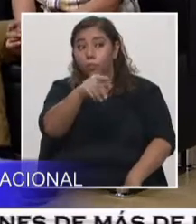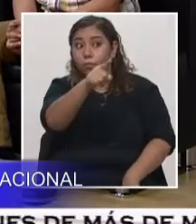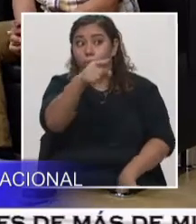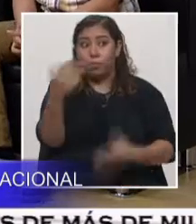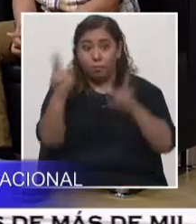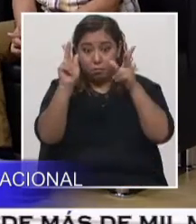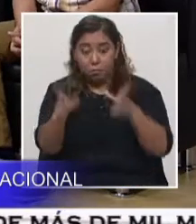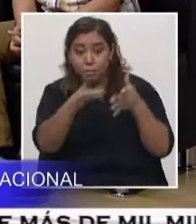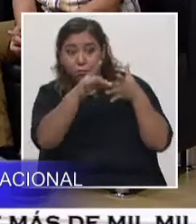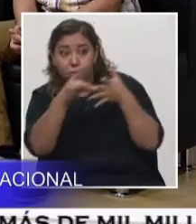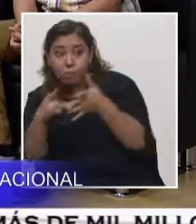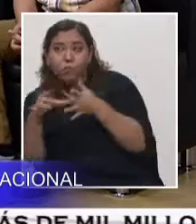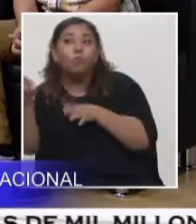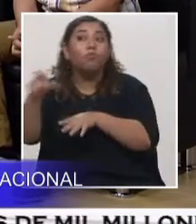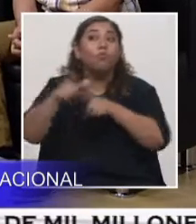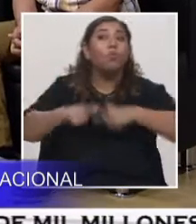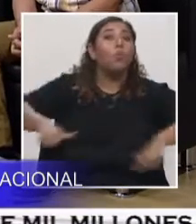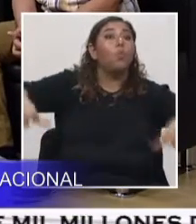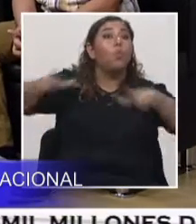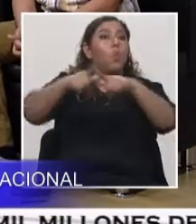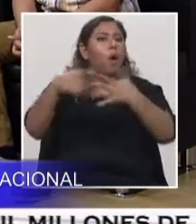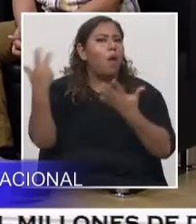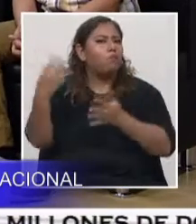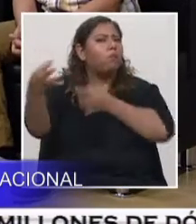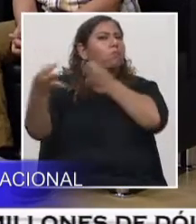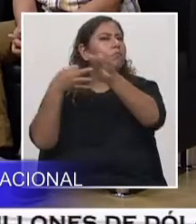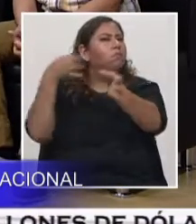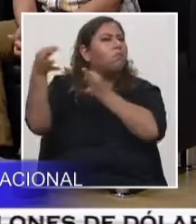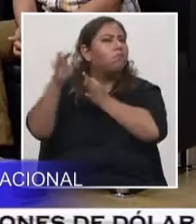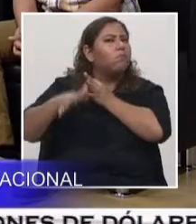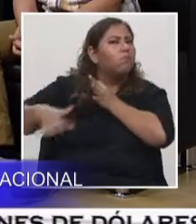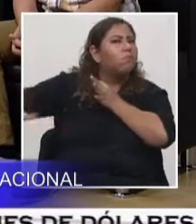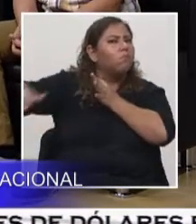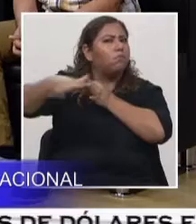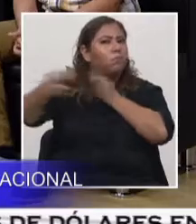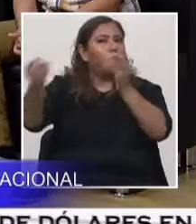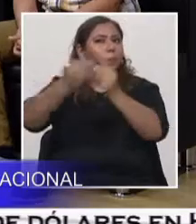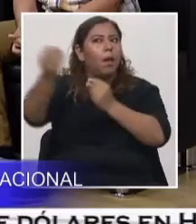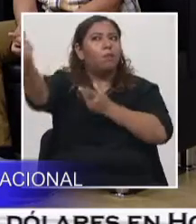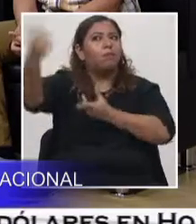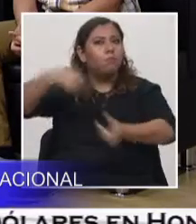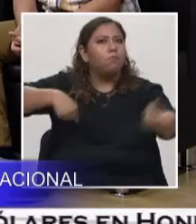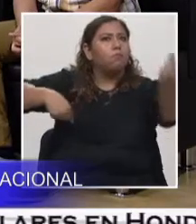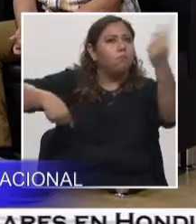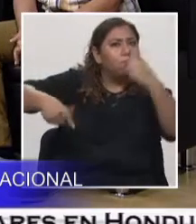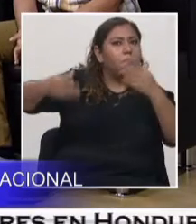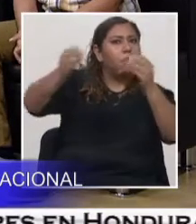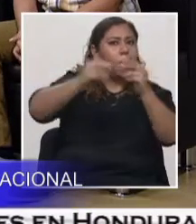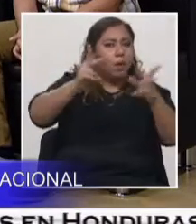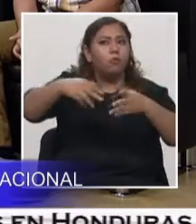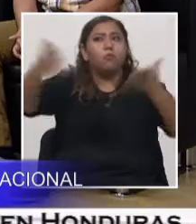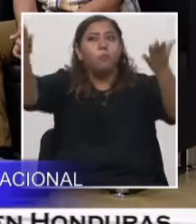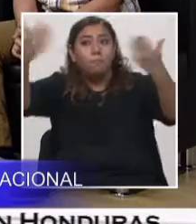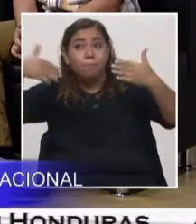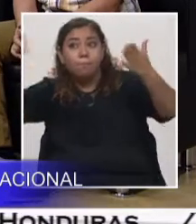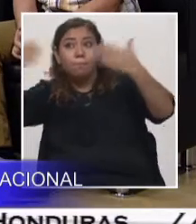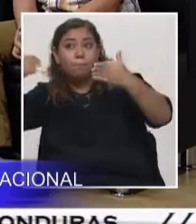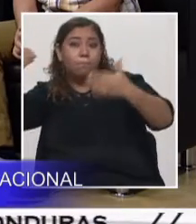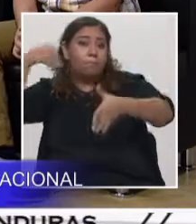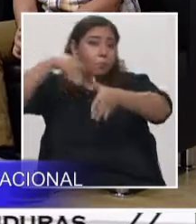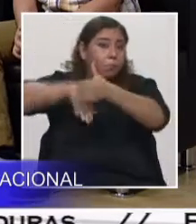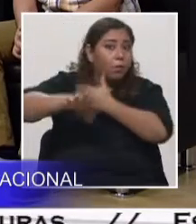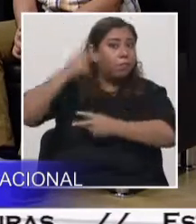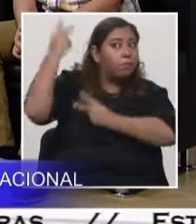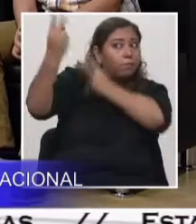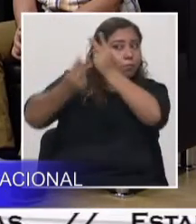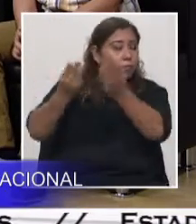poder explotar esta parte turística y de esta manera atraer más y conocer esas maravillas que tiene el país. Y